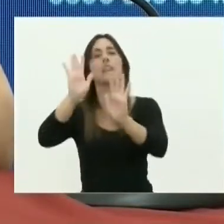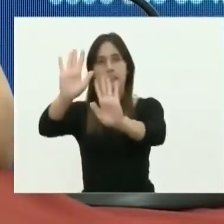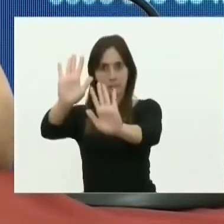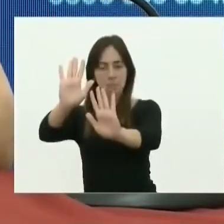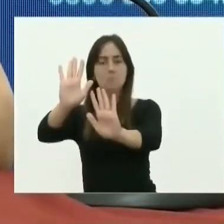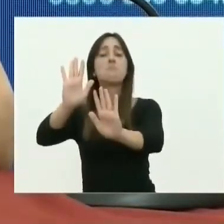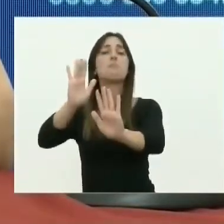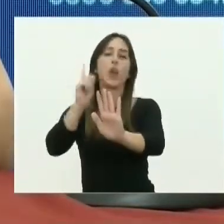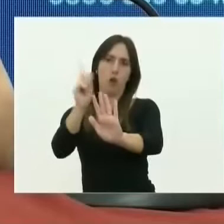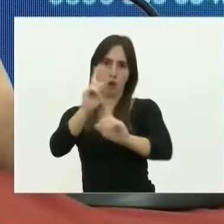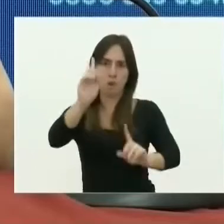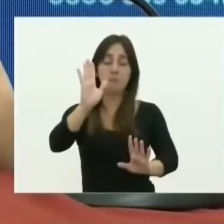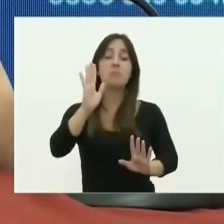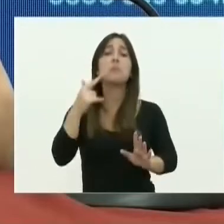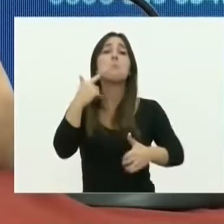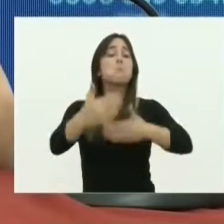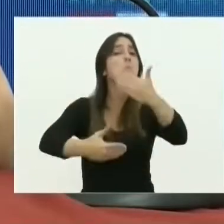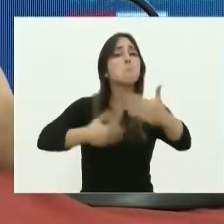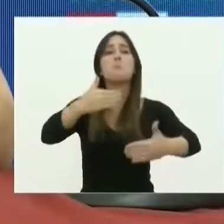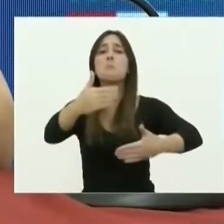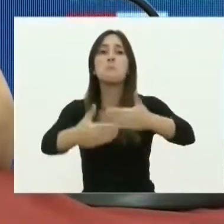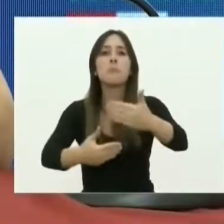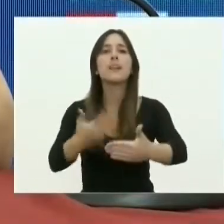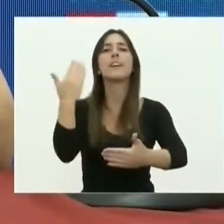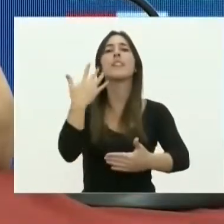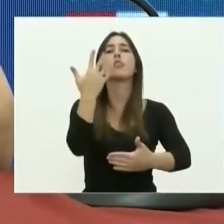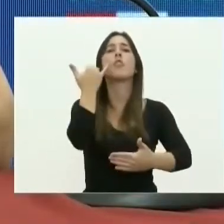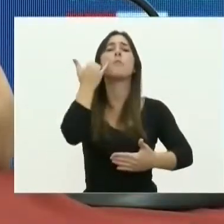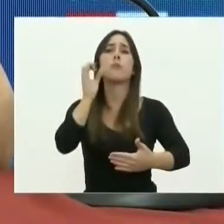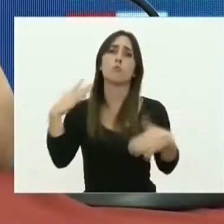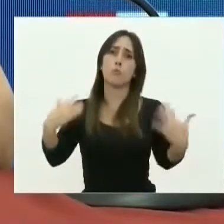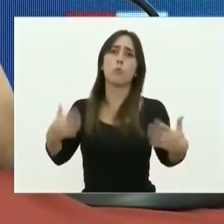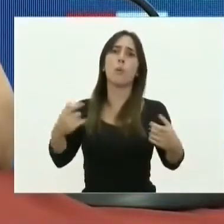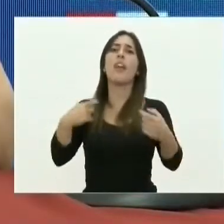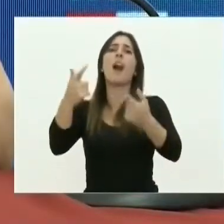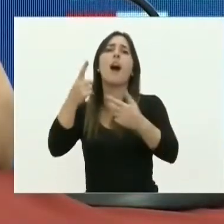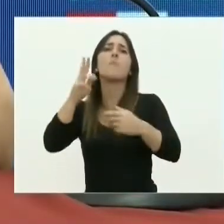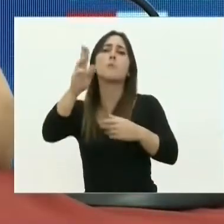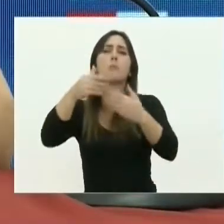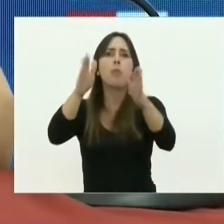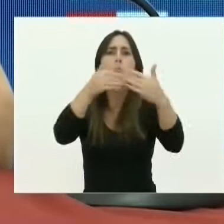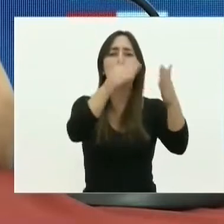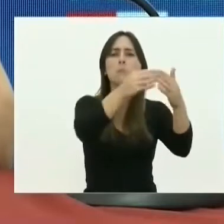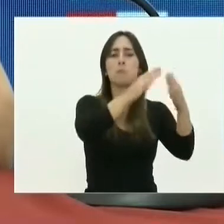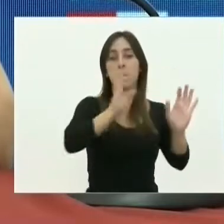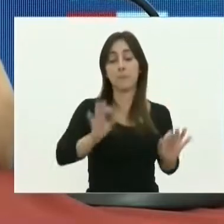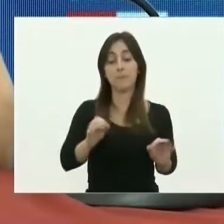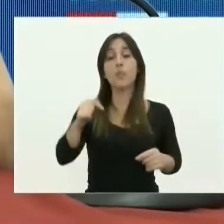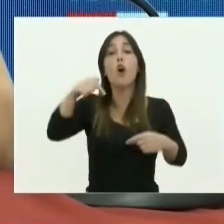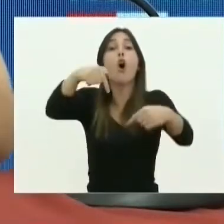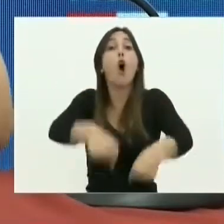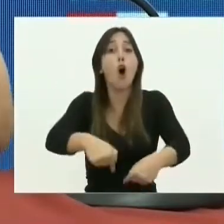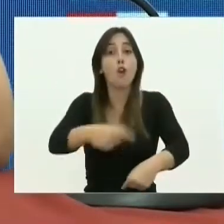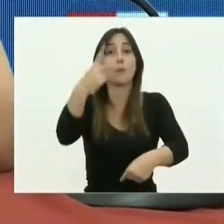una apertura bastante importante la que hicimos el día 5 de mayo. Hoy, 20 de mayo, hacemos una